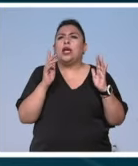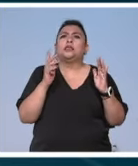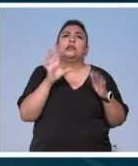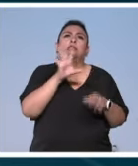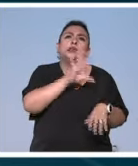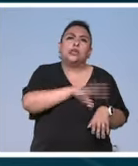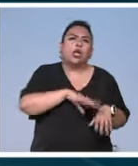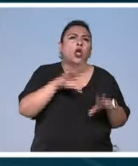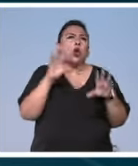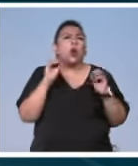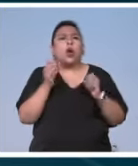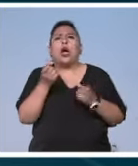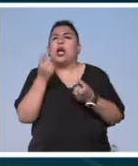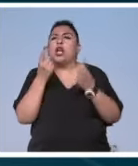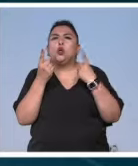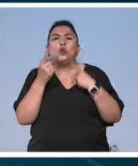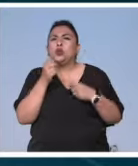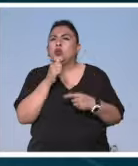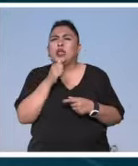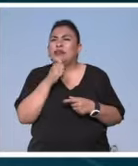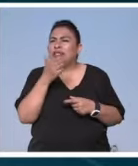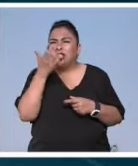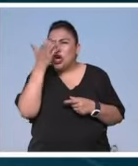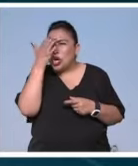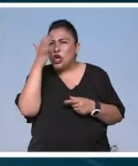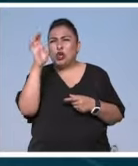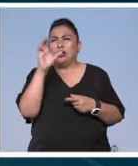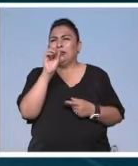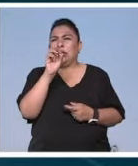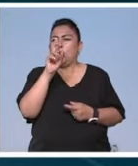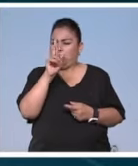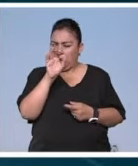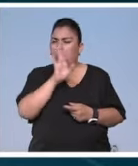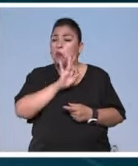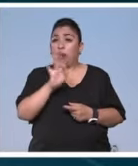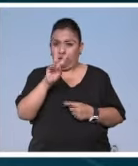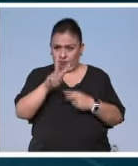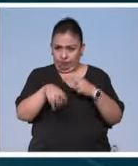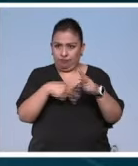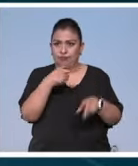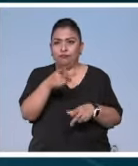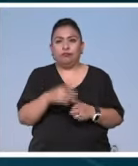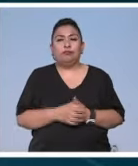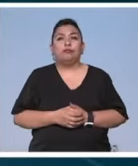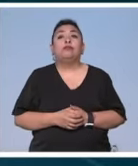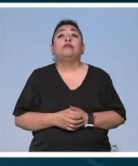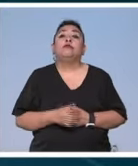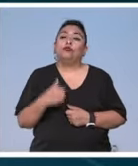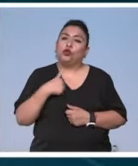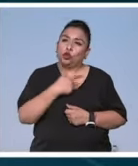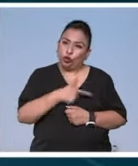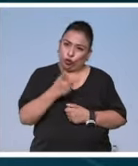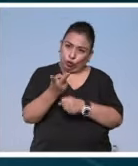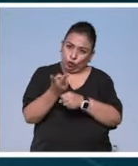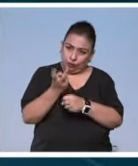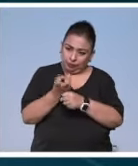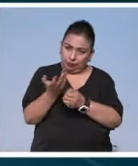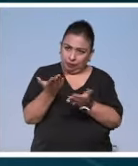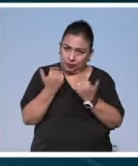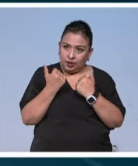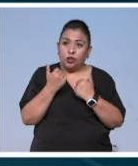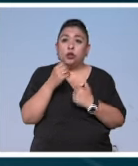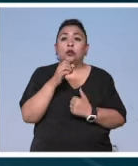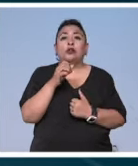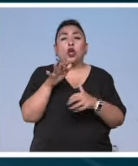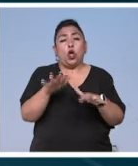aficionados como para aquellos que no tienen un acercamiento con la ópera no te lo pierdas pues con mucho gusto los invito a este